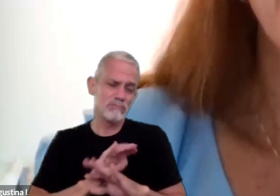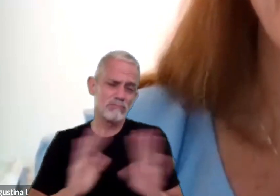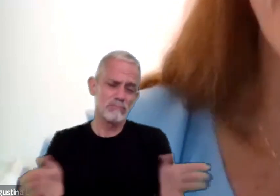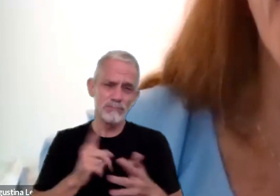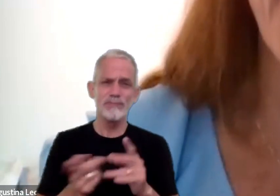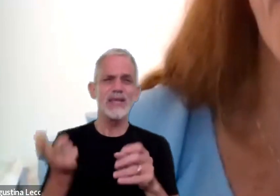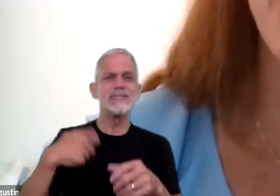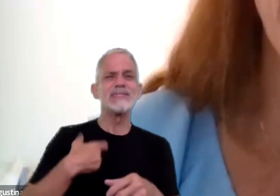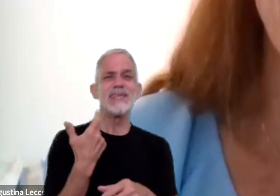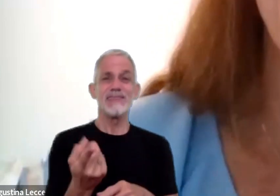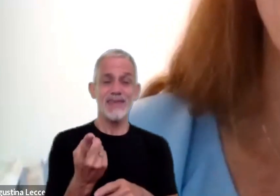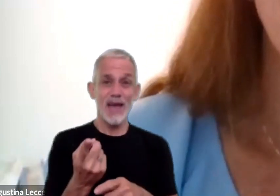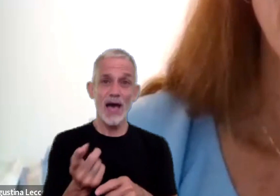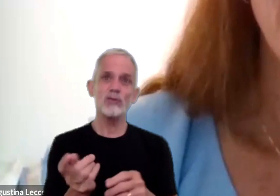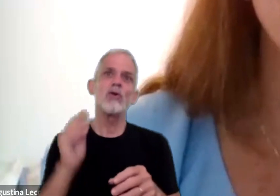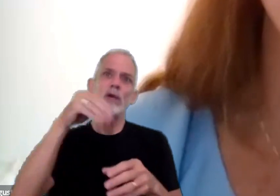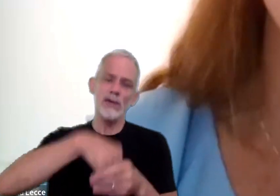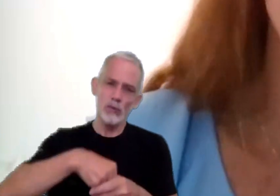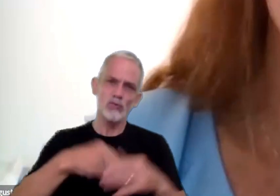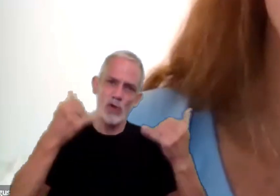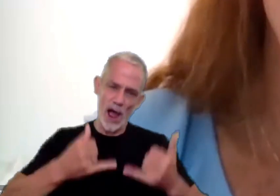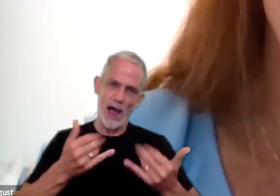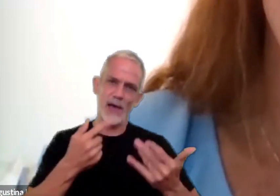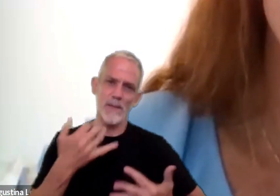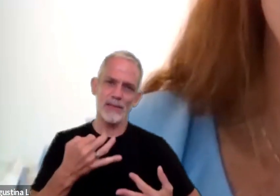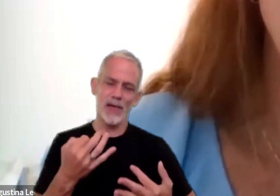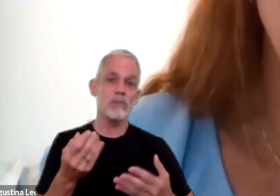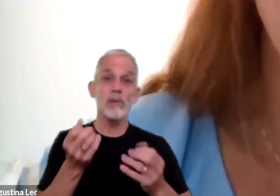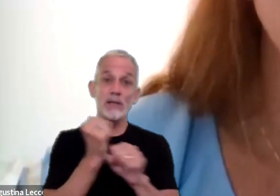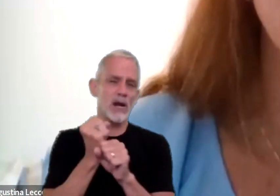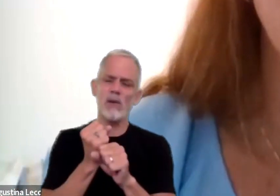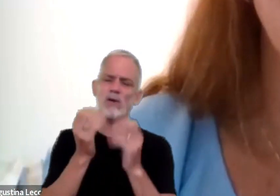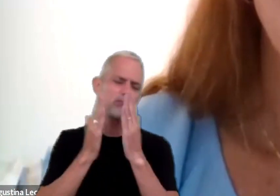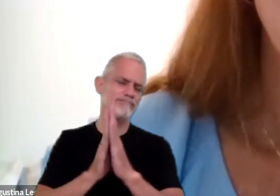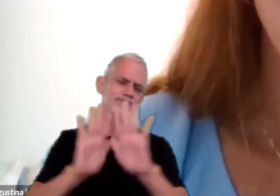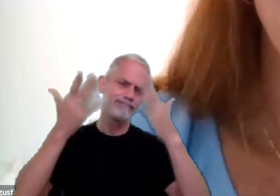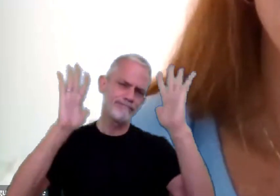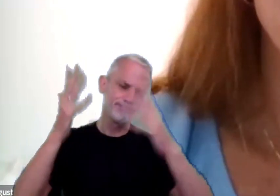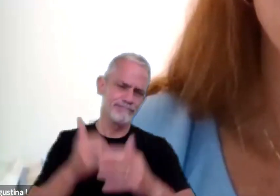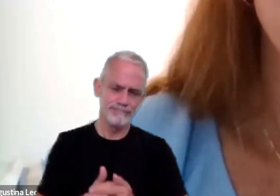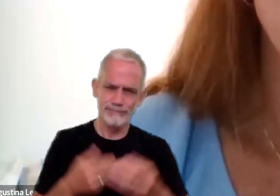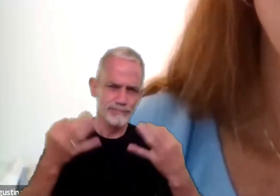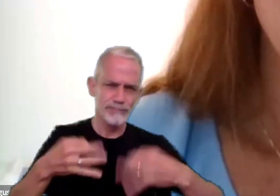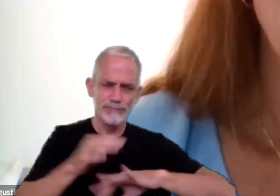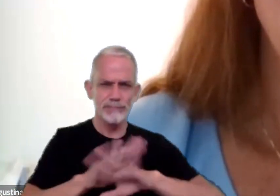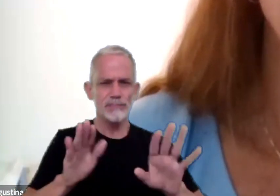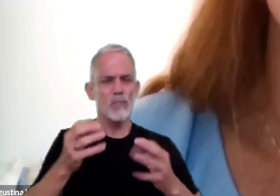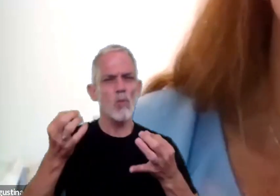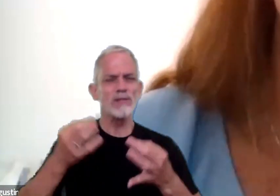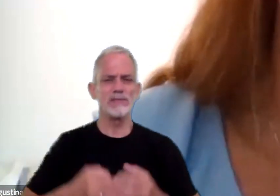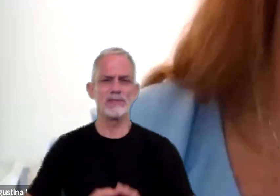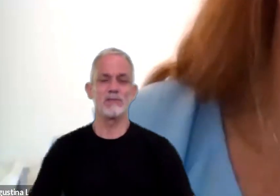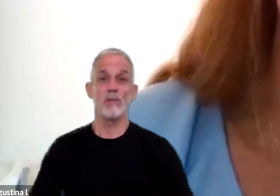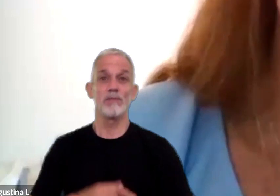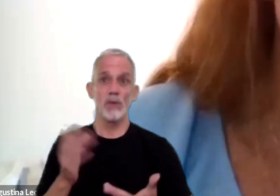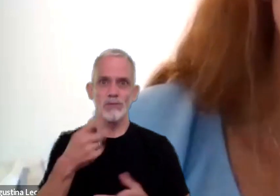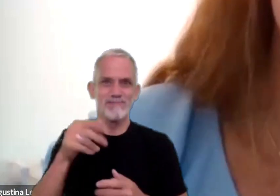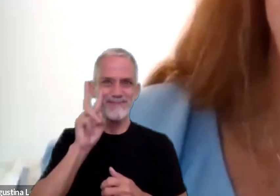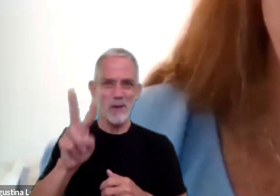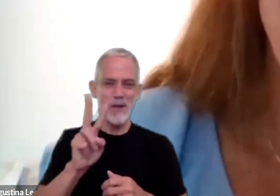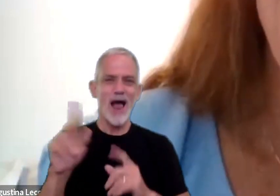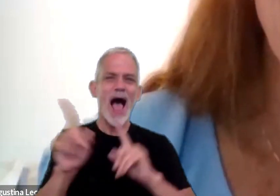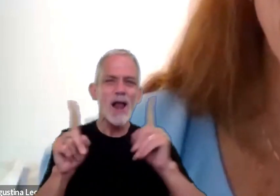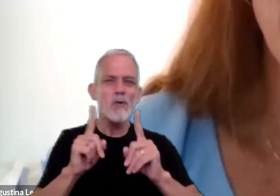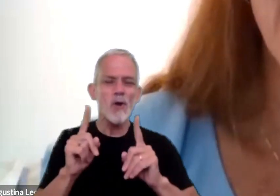sindicato, pero es maravilloso el trabajo que hace Jimena. Así que habrán visto, quizás algunos nos